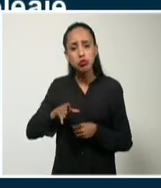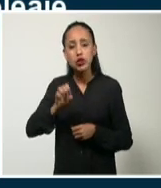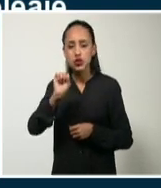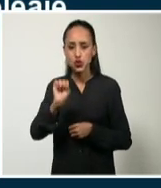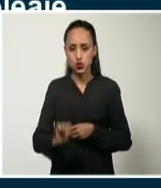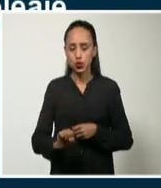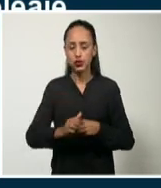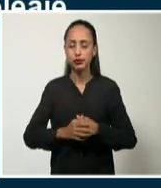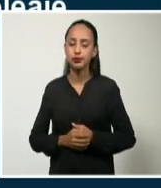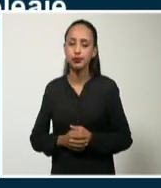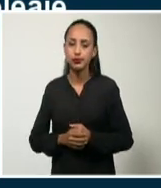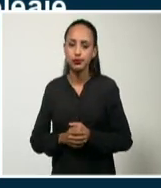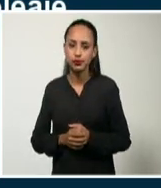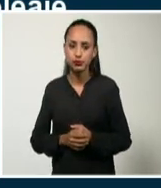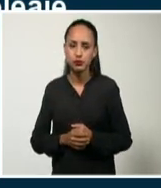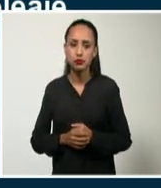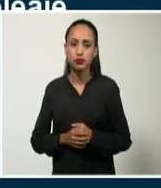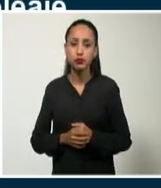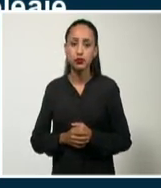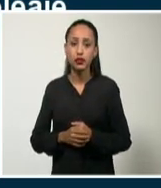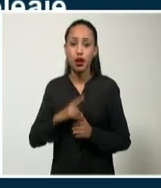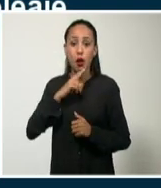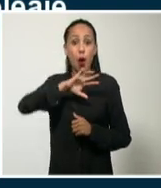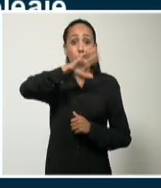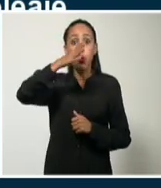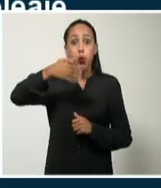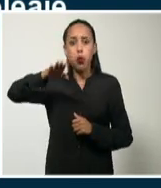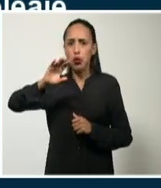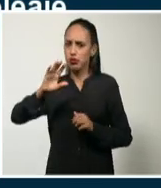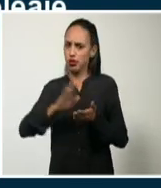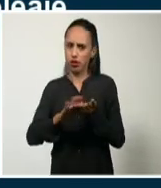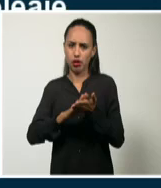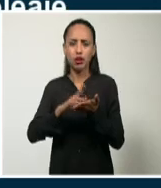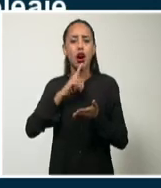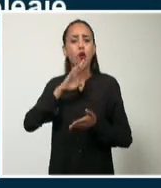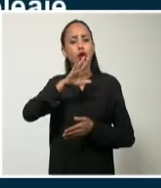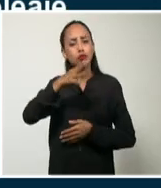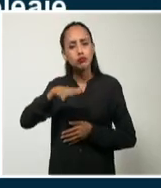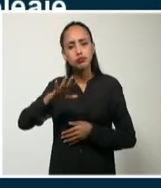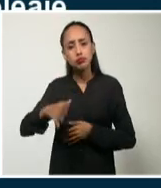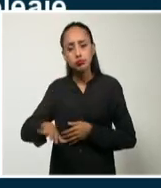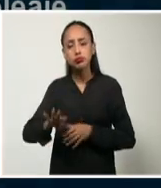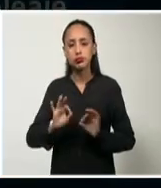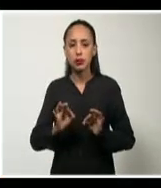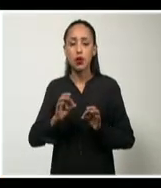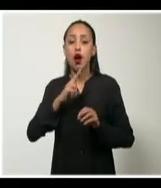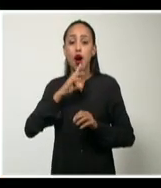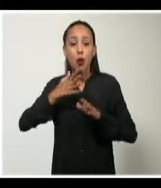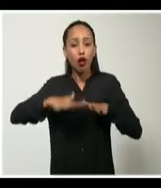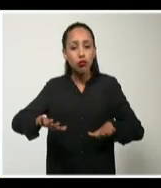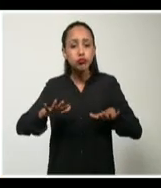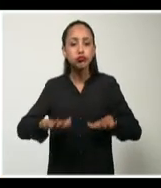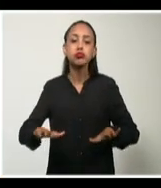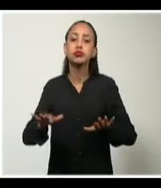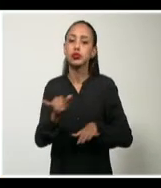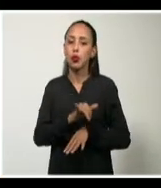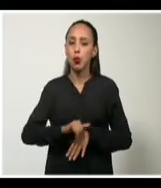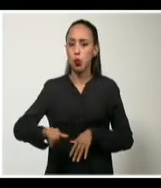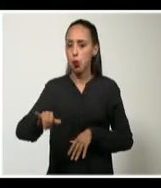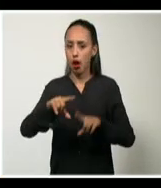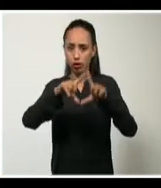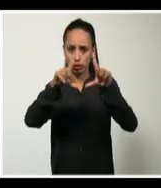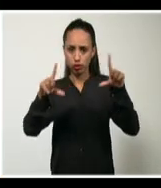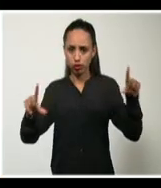tendremos poco oleaje en ambos litorales orientales y mar tranquila en el resto de nuestras costas. Y para los próximos tres días, poca